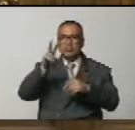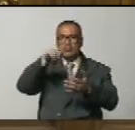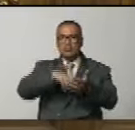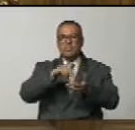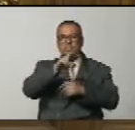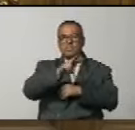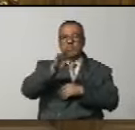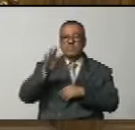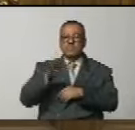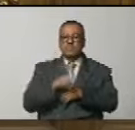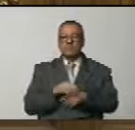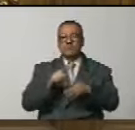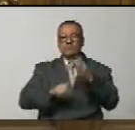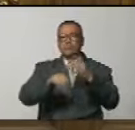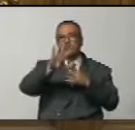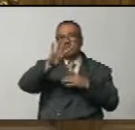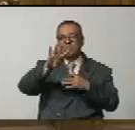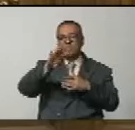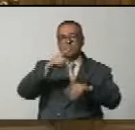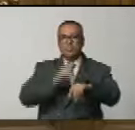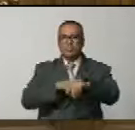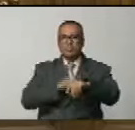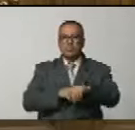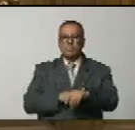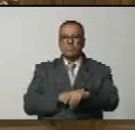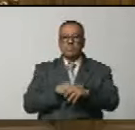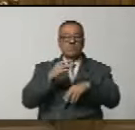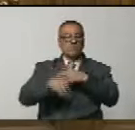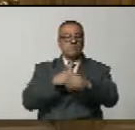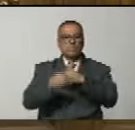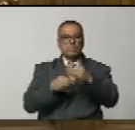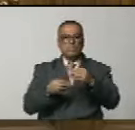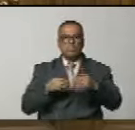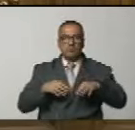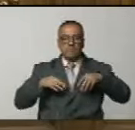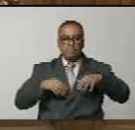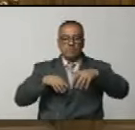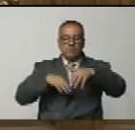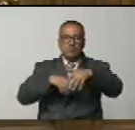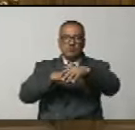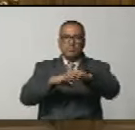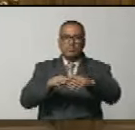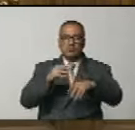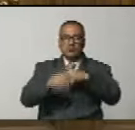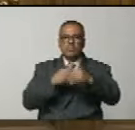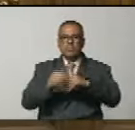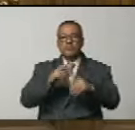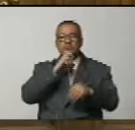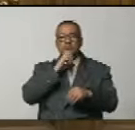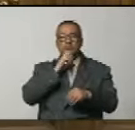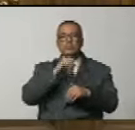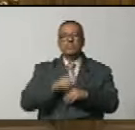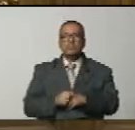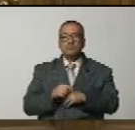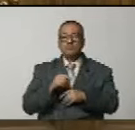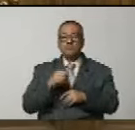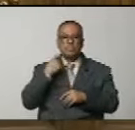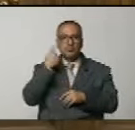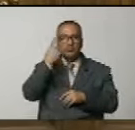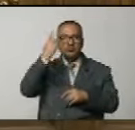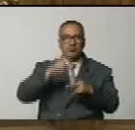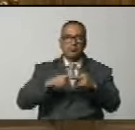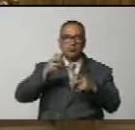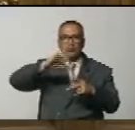2024 a las 4 pm se realizará la gran caravana Edición de Oro en homenaje